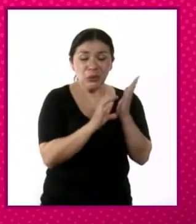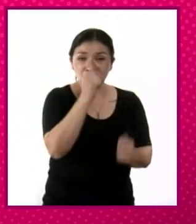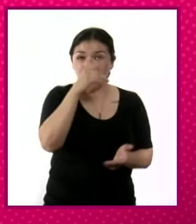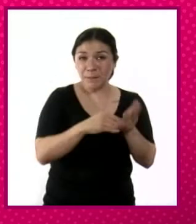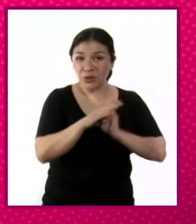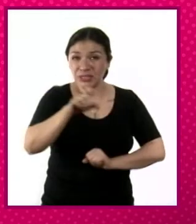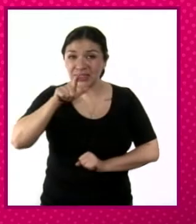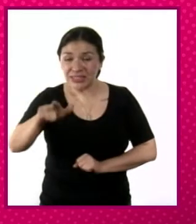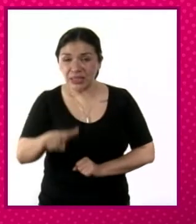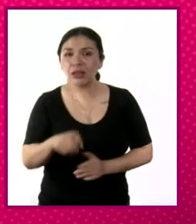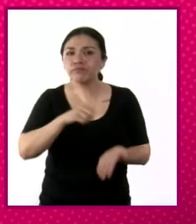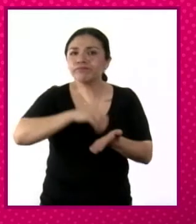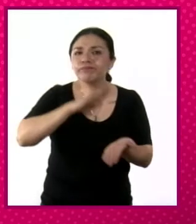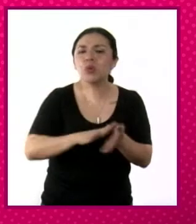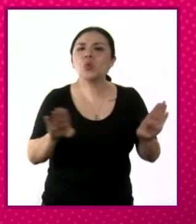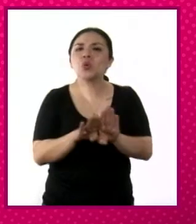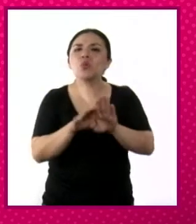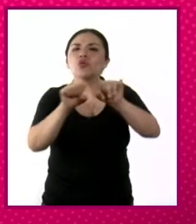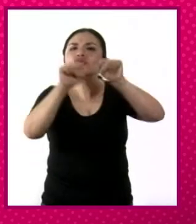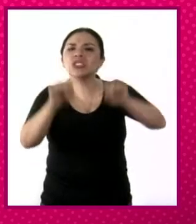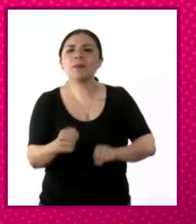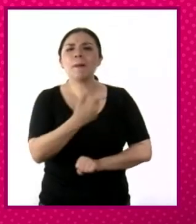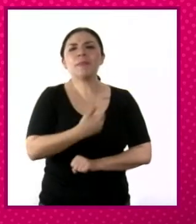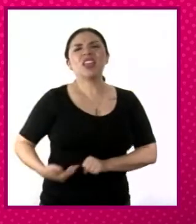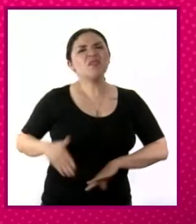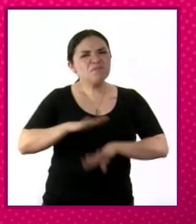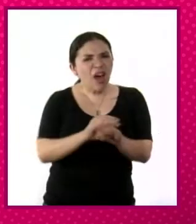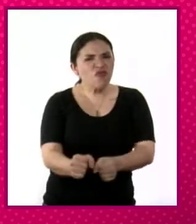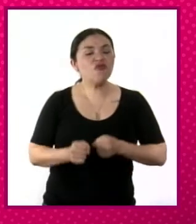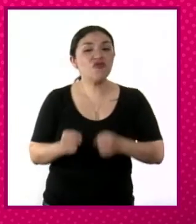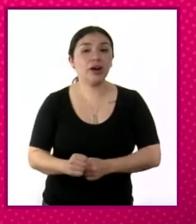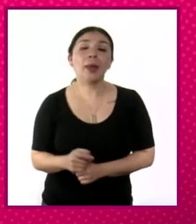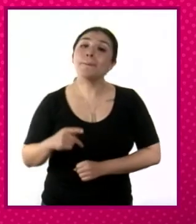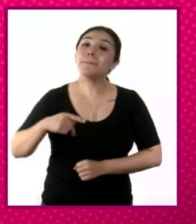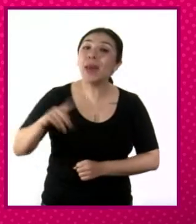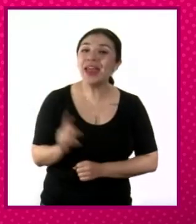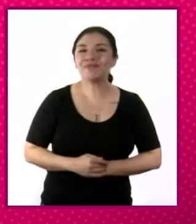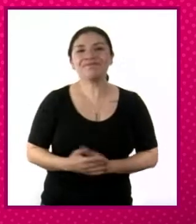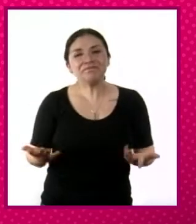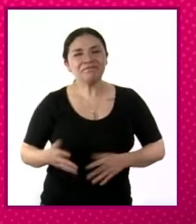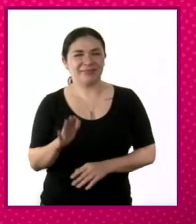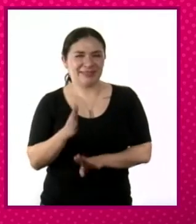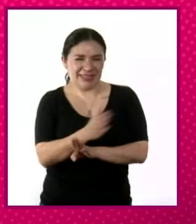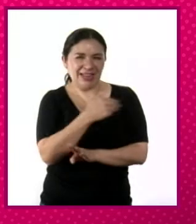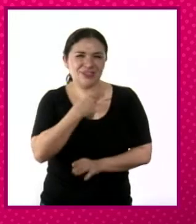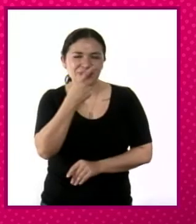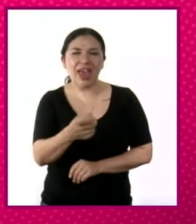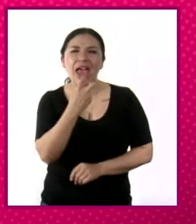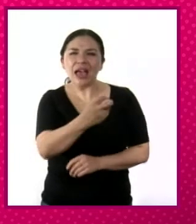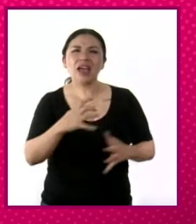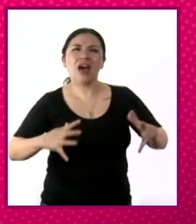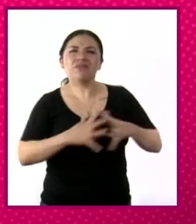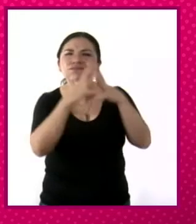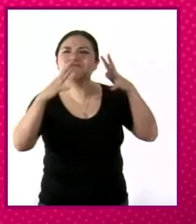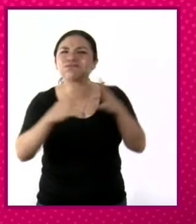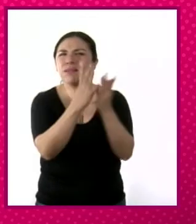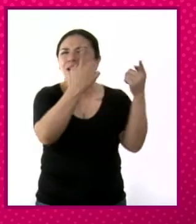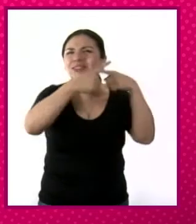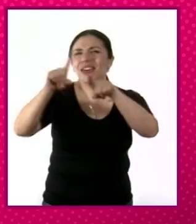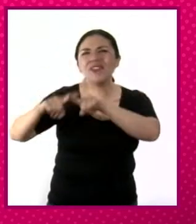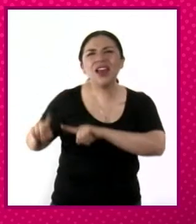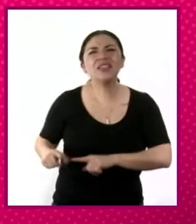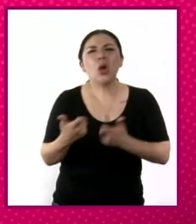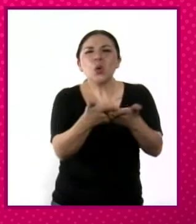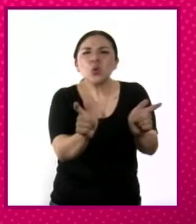planteaba un sistema presidencialista fuerte, pero, como he señalado, los enfrentamientos entre todas estas